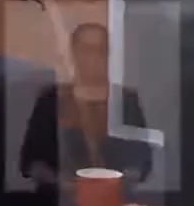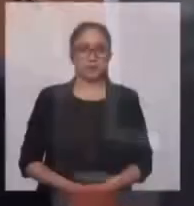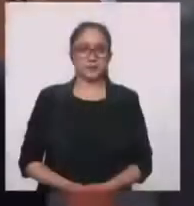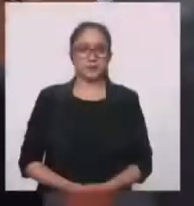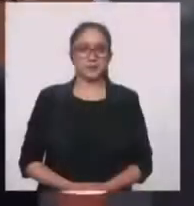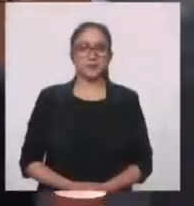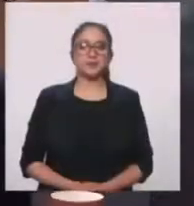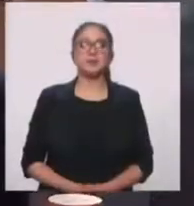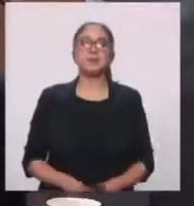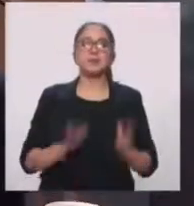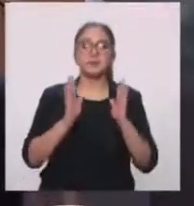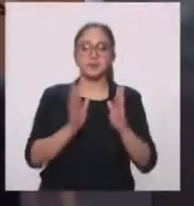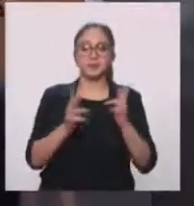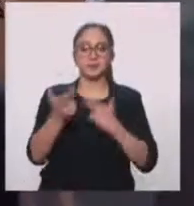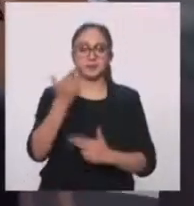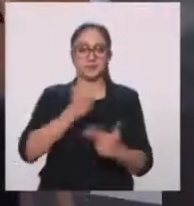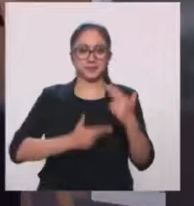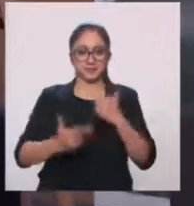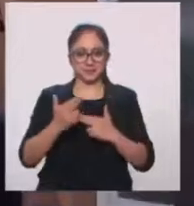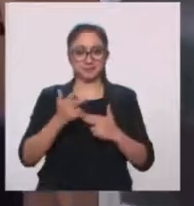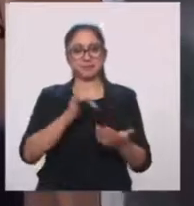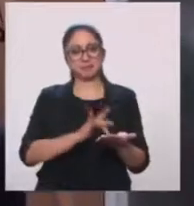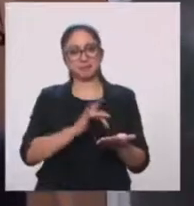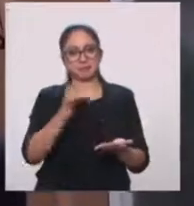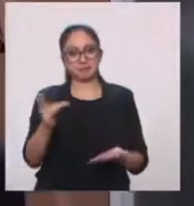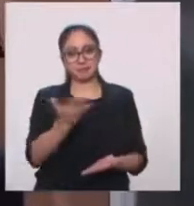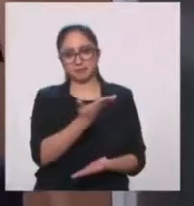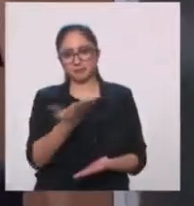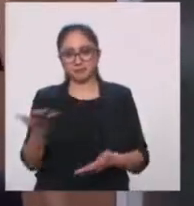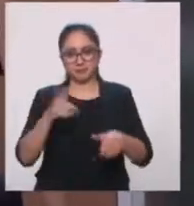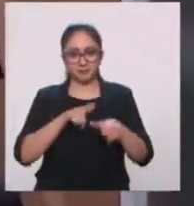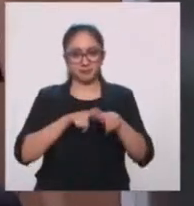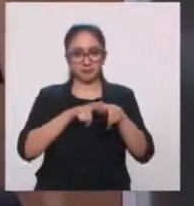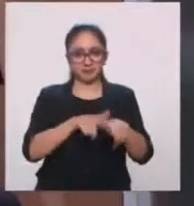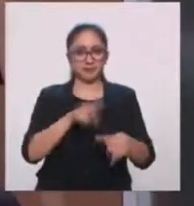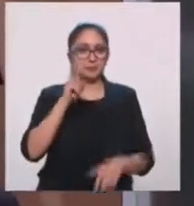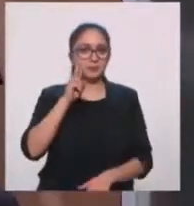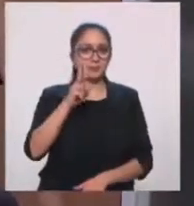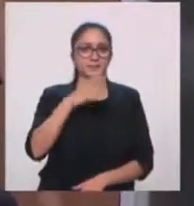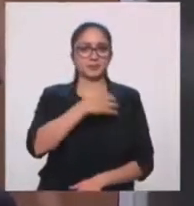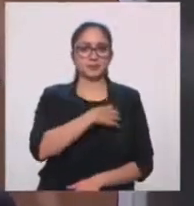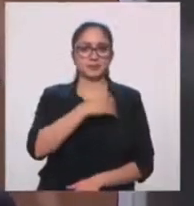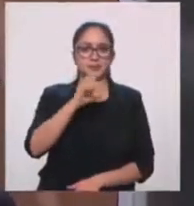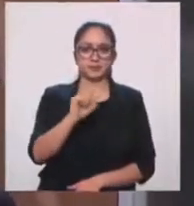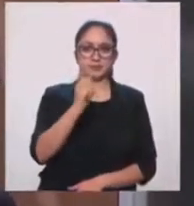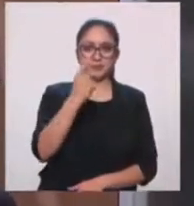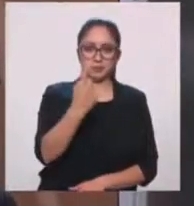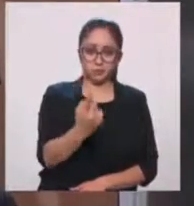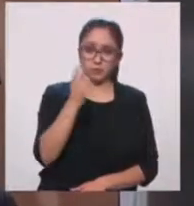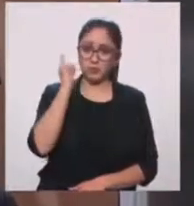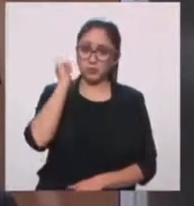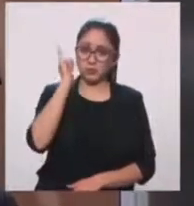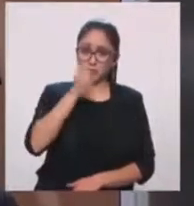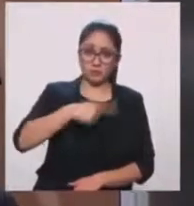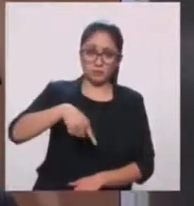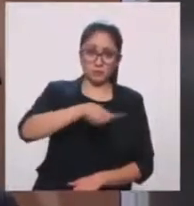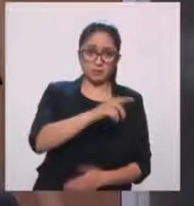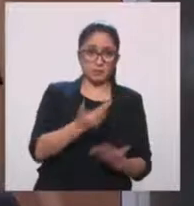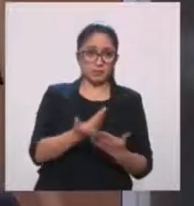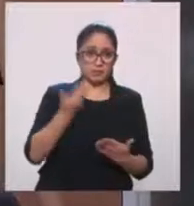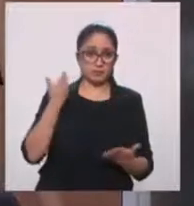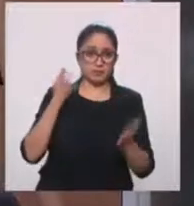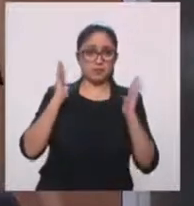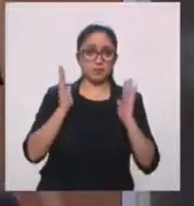Ya estamos de regreso aquí en casa, gracias por continuar con nosotros aquí en la programación de Capital 21. Esperemos que esté ya desayunando en